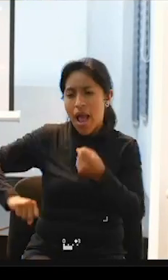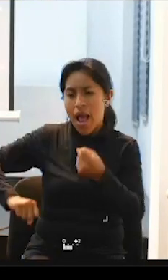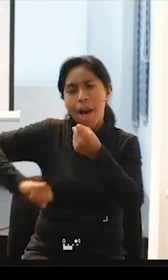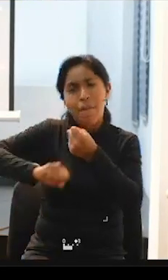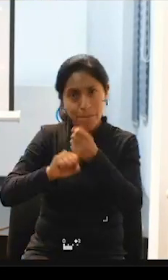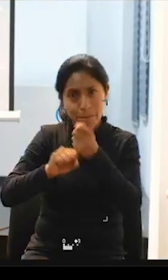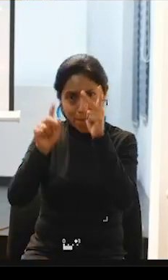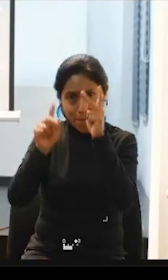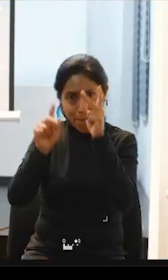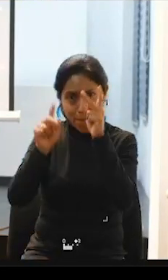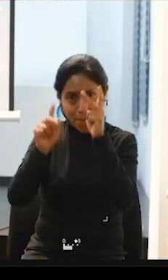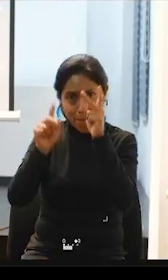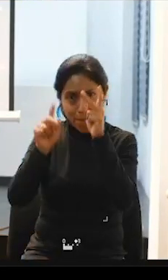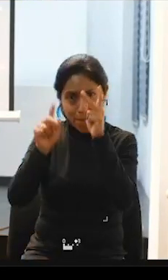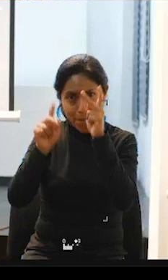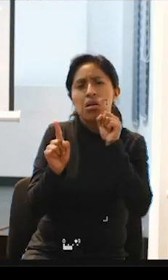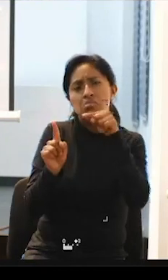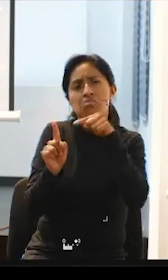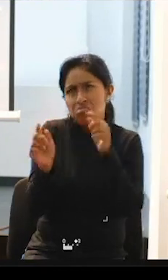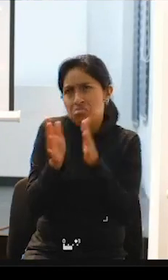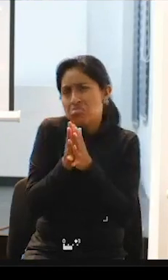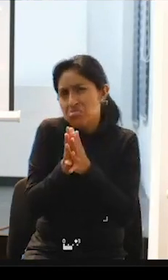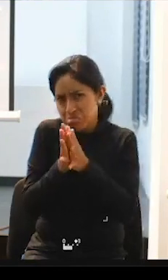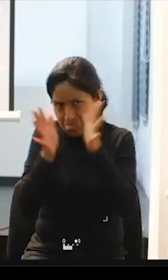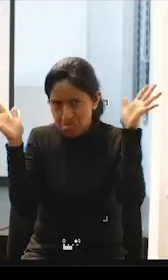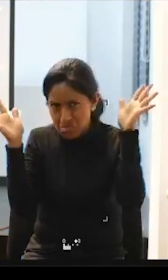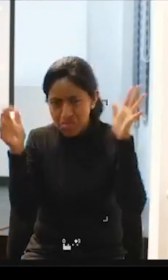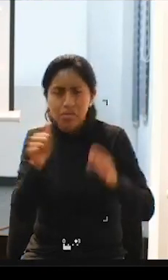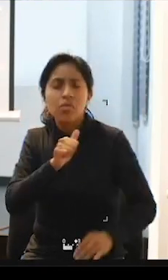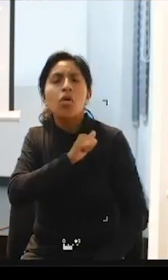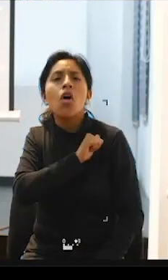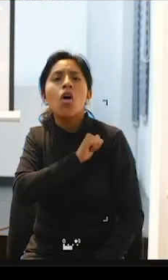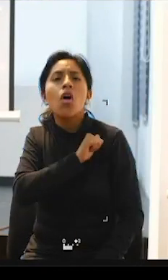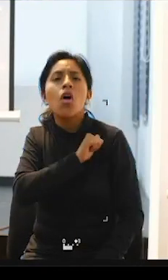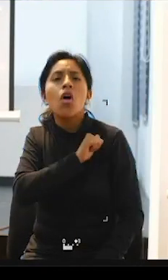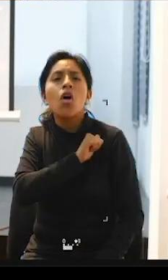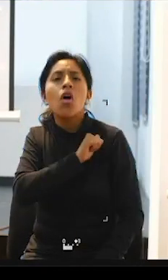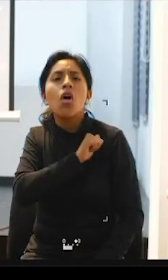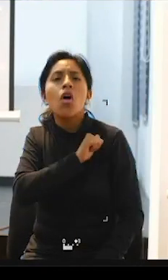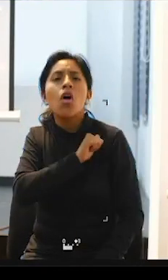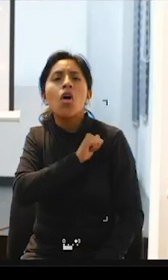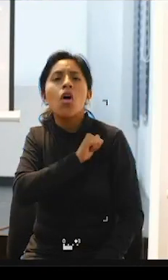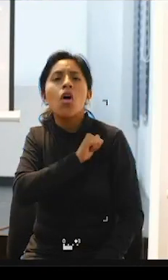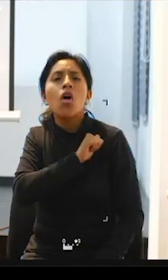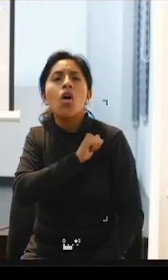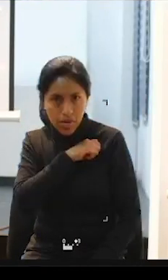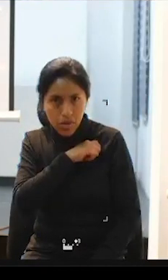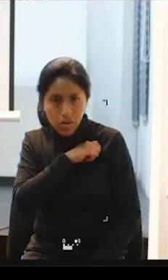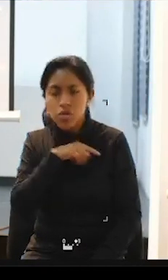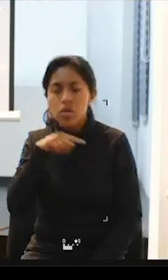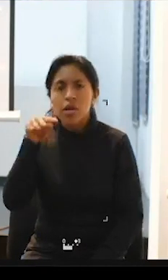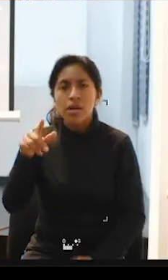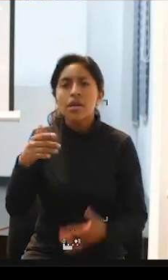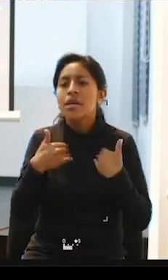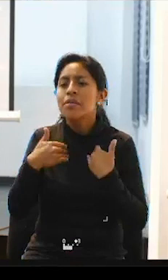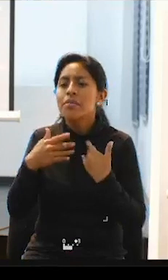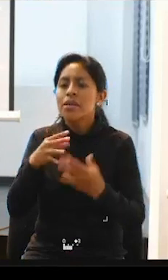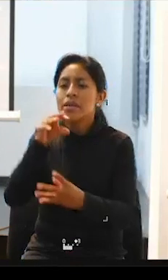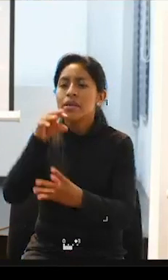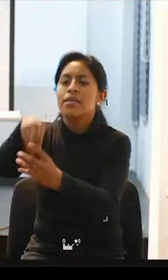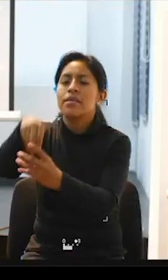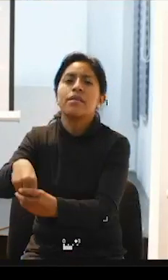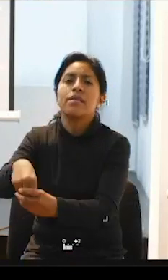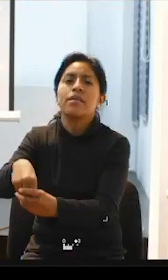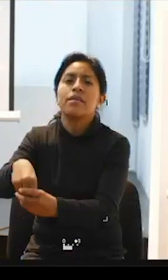subvencionada por el Ayuntamiento de Barcelona y forma parte de un servicio municipal de